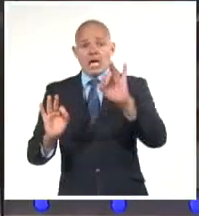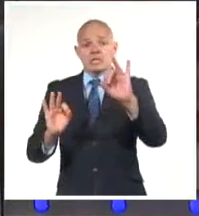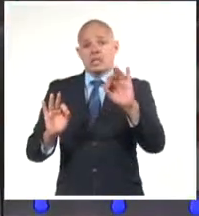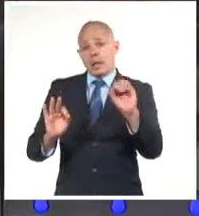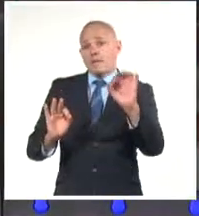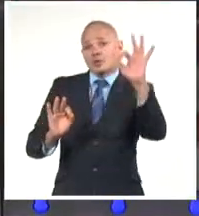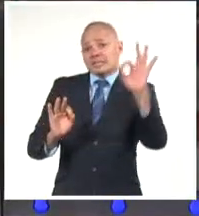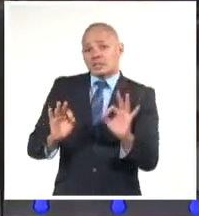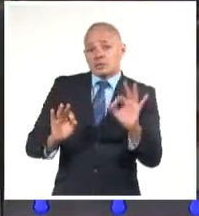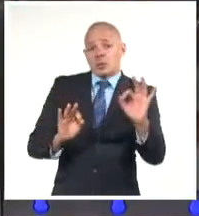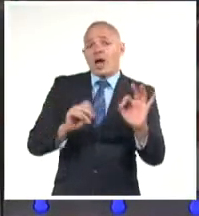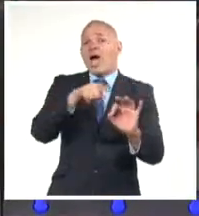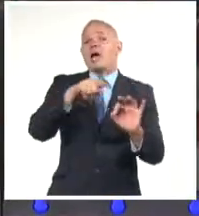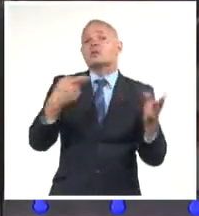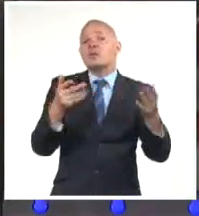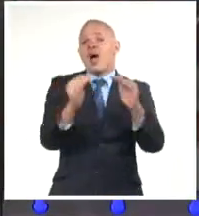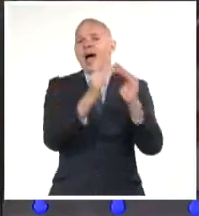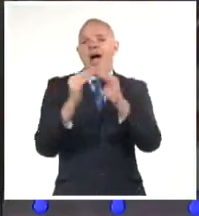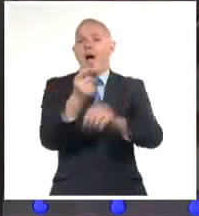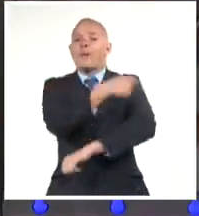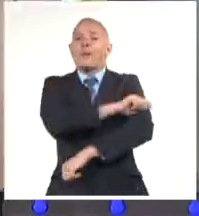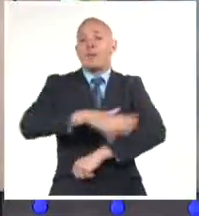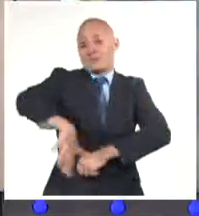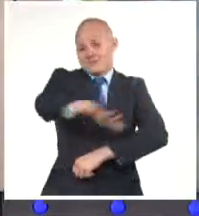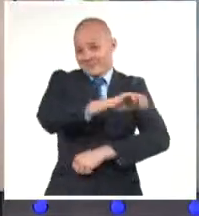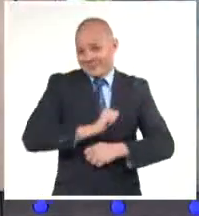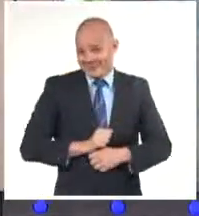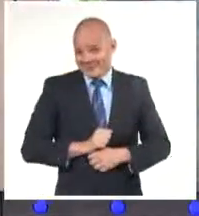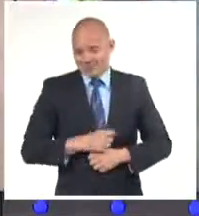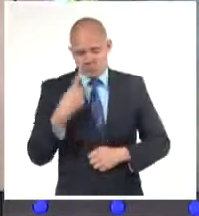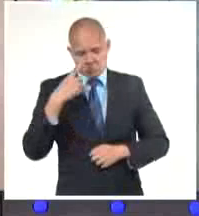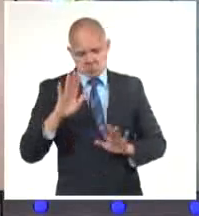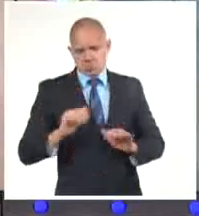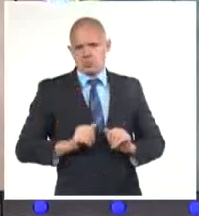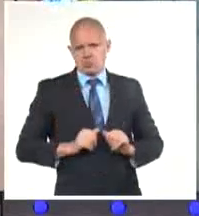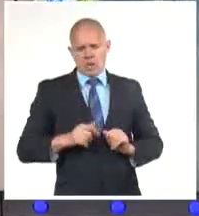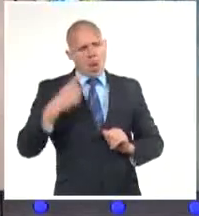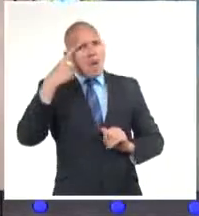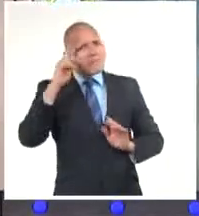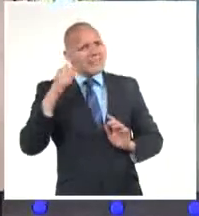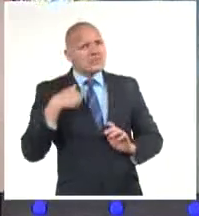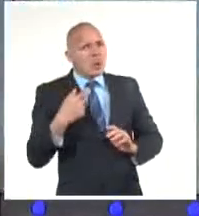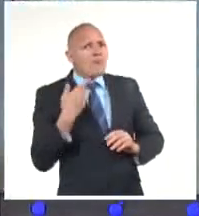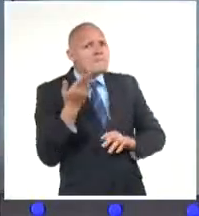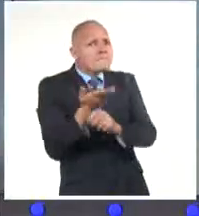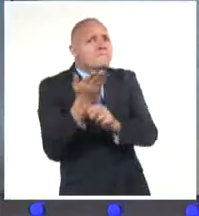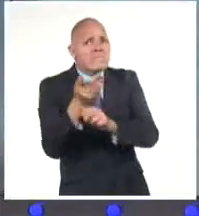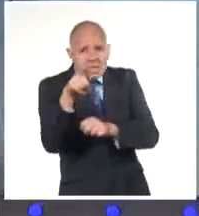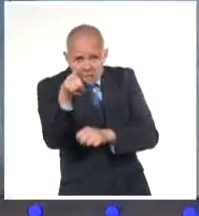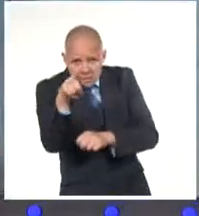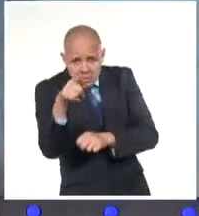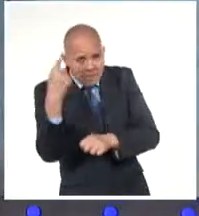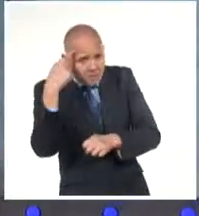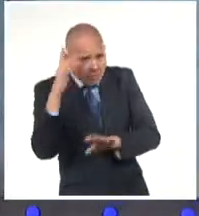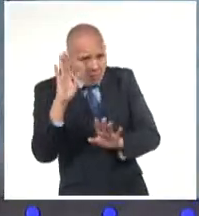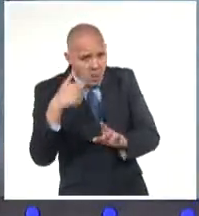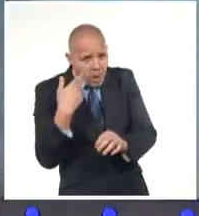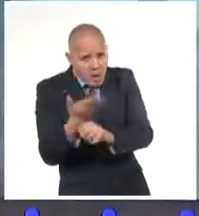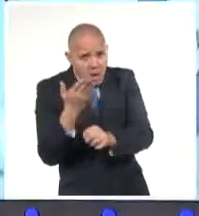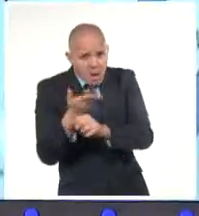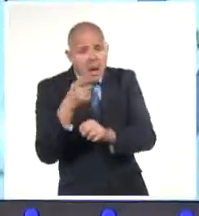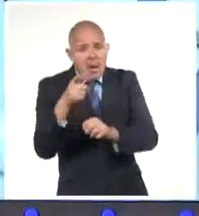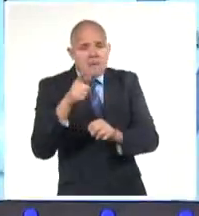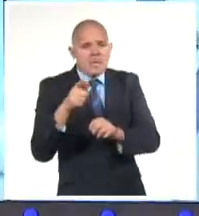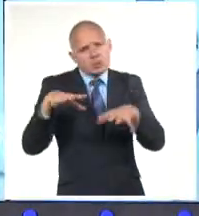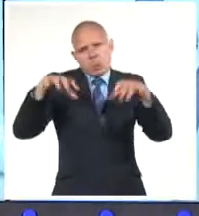residencial, sí. No vengo a este noticiero a pedirle un esfuerzo adicional a nadie. No me atrevería a hacerlo. Pedirle que